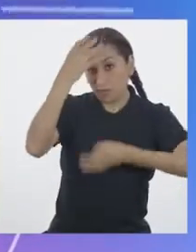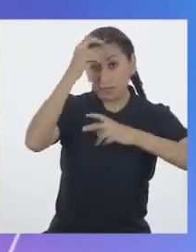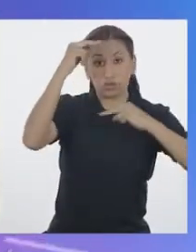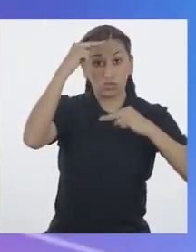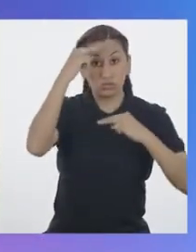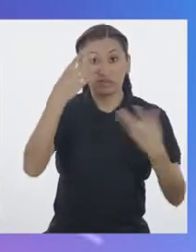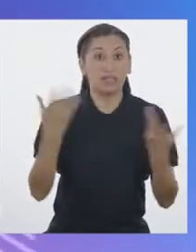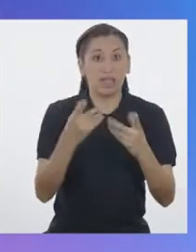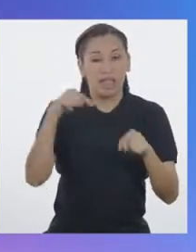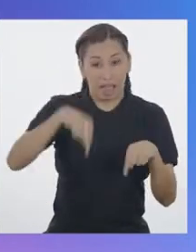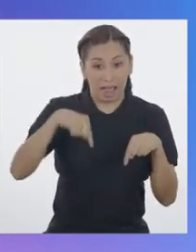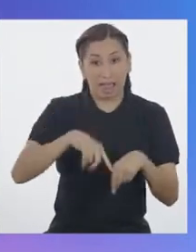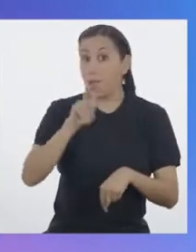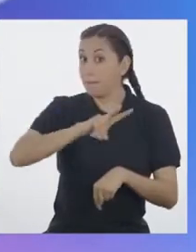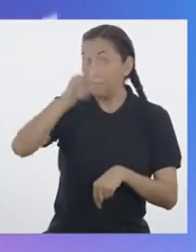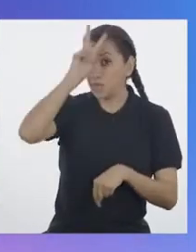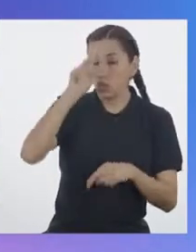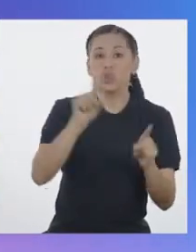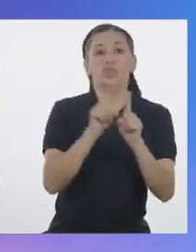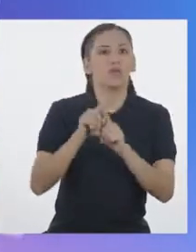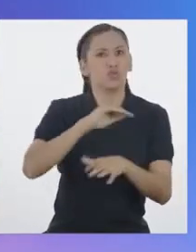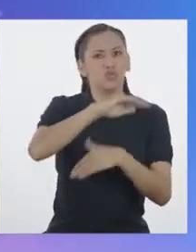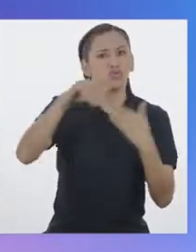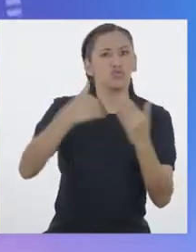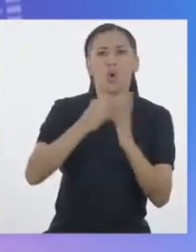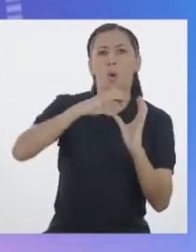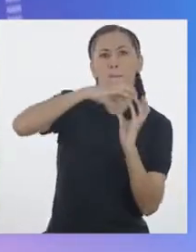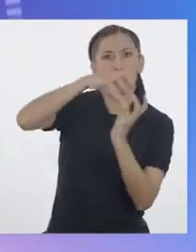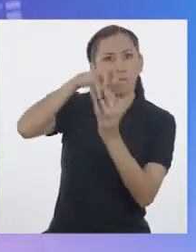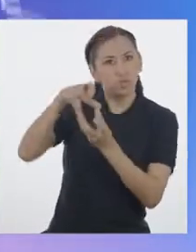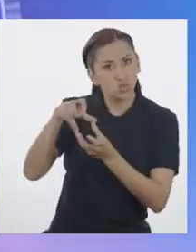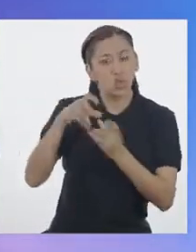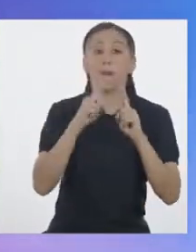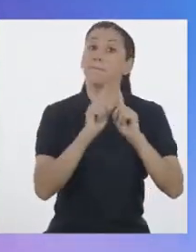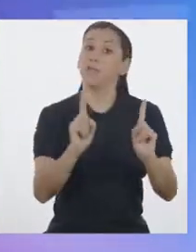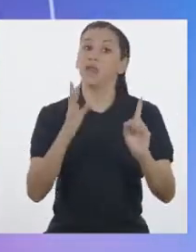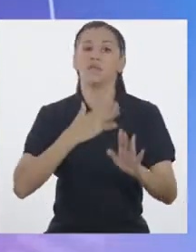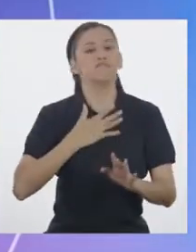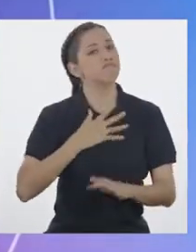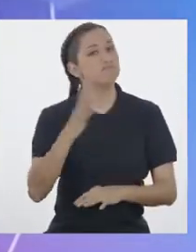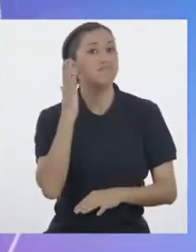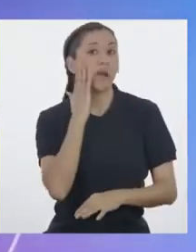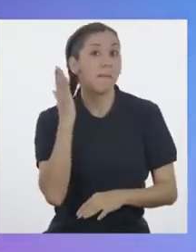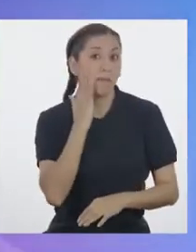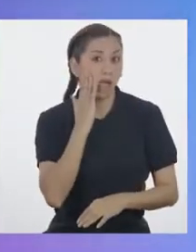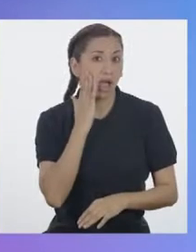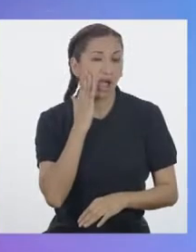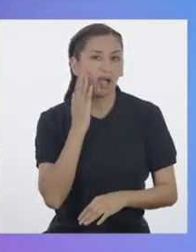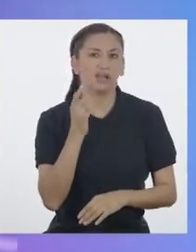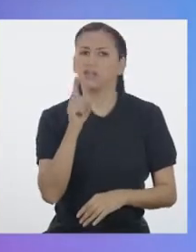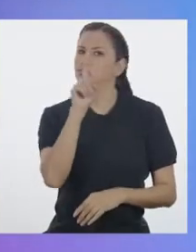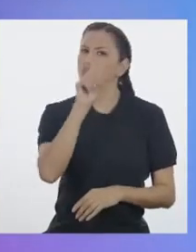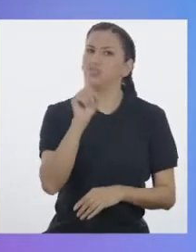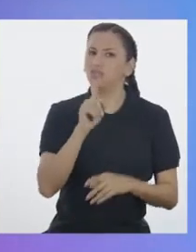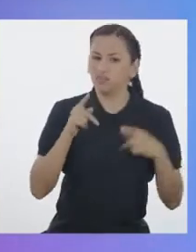informados de lo que ocurría en el Perú y en todo el mundo Sin embargo, mi mamá no nos